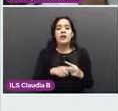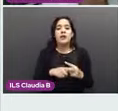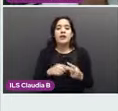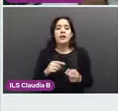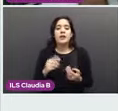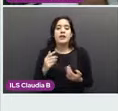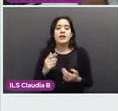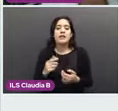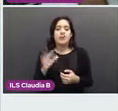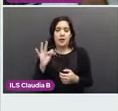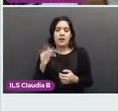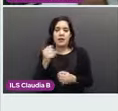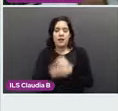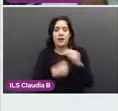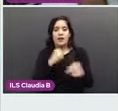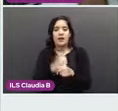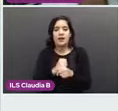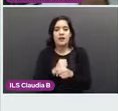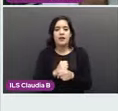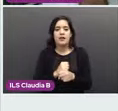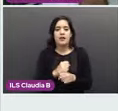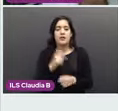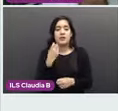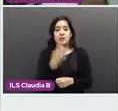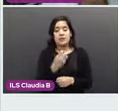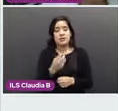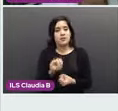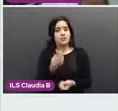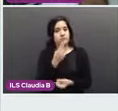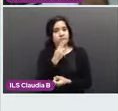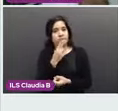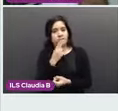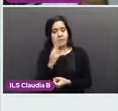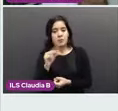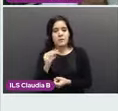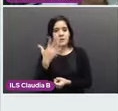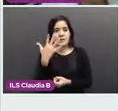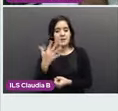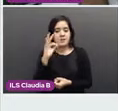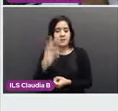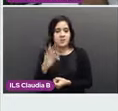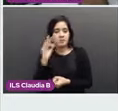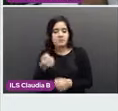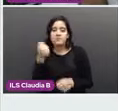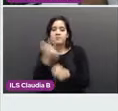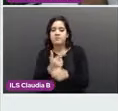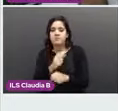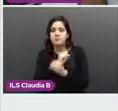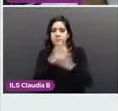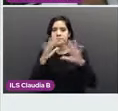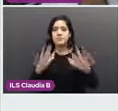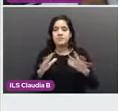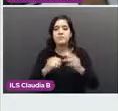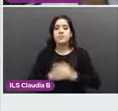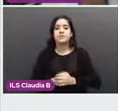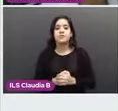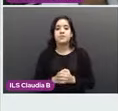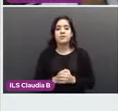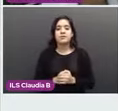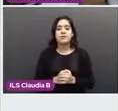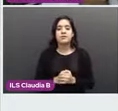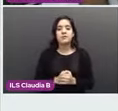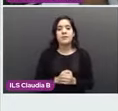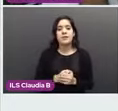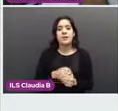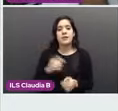80%, va a tener una sensibilidad de un 85%, en mamas densas, va a ser probablemente un estudio no